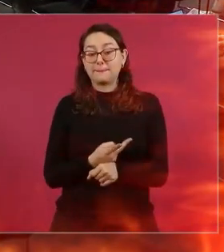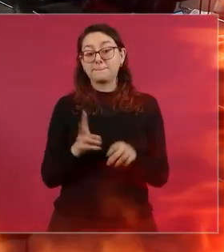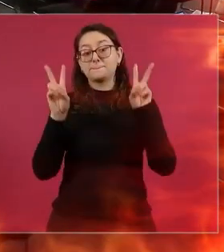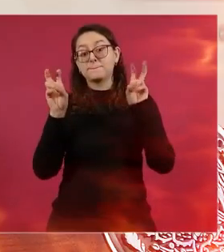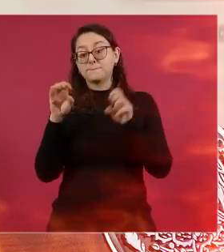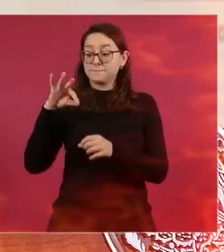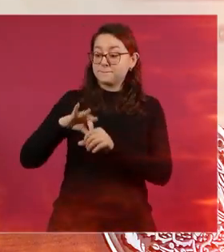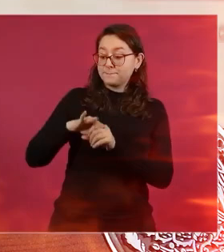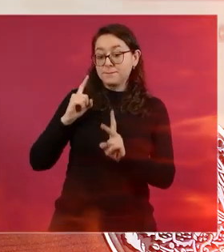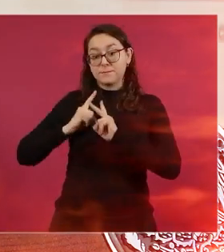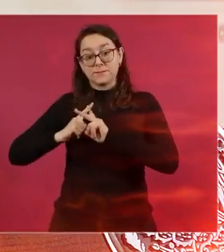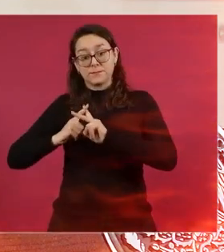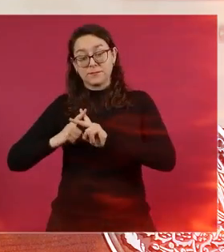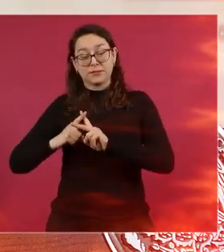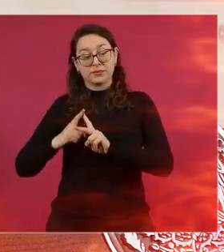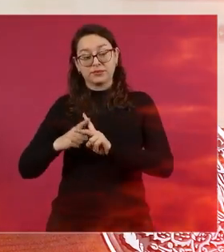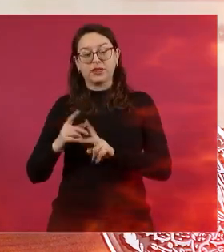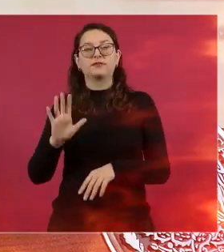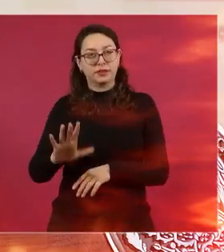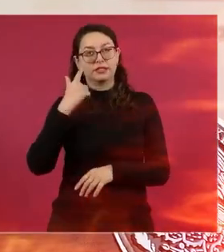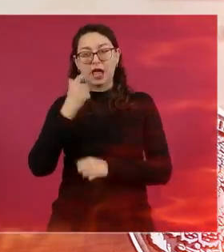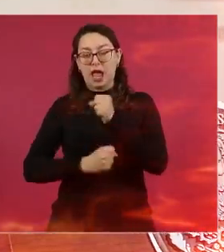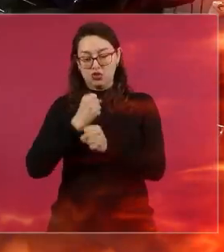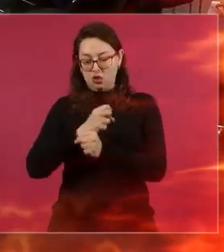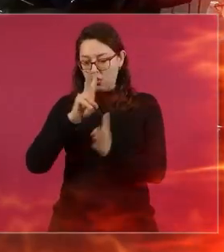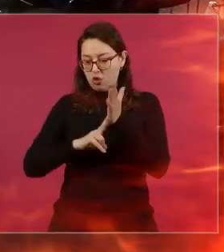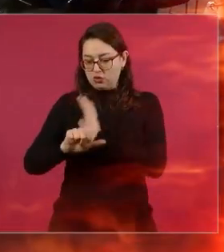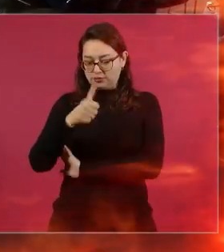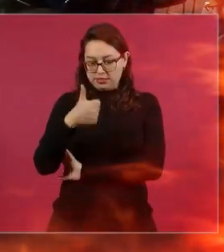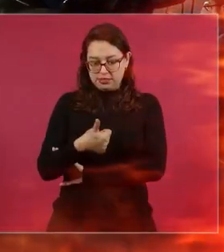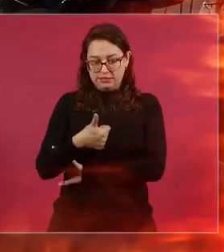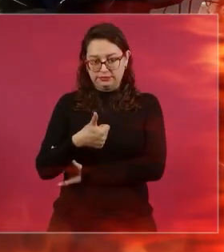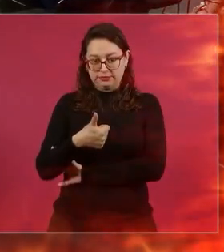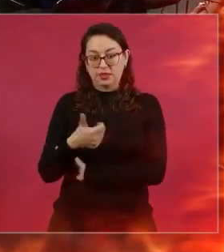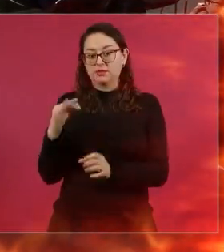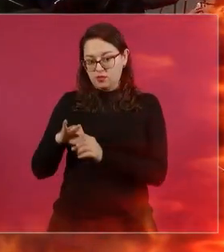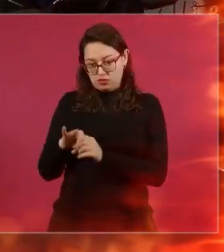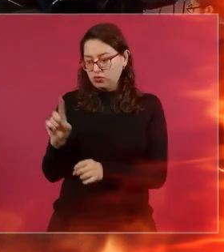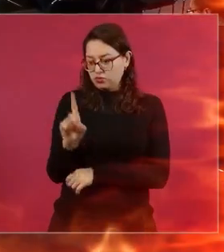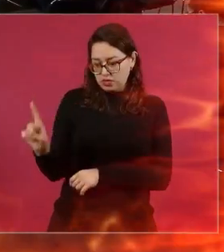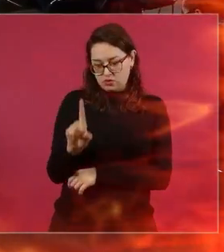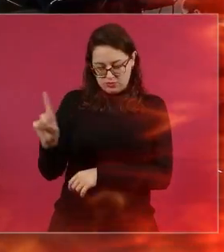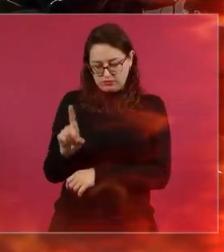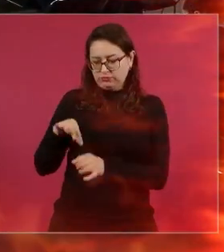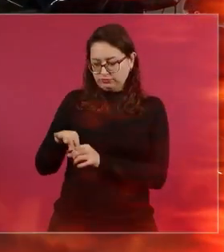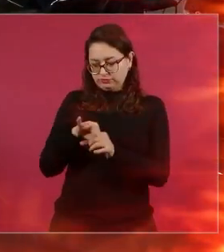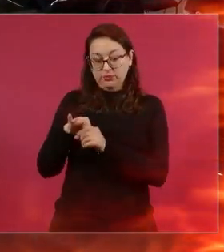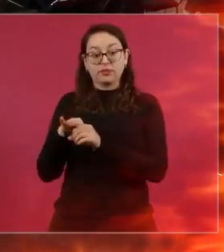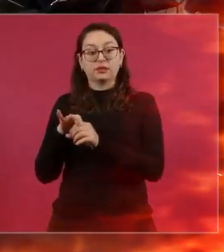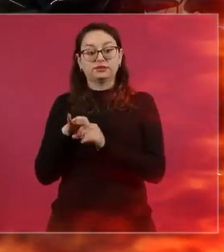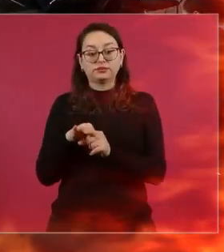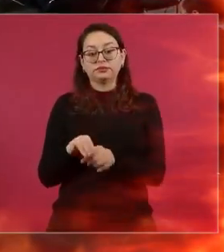unas gráficas muy interesantes sobre cómo se estaba dando ese sorpresivo vuelco en los